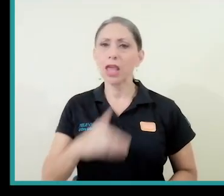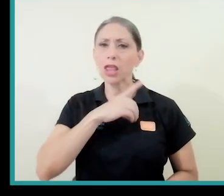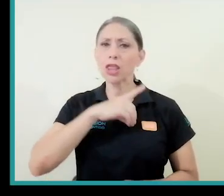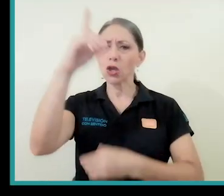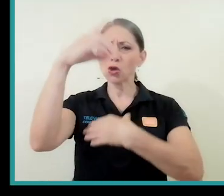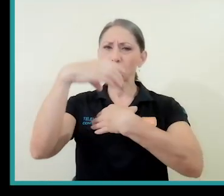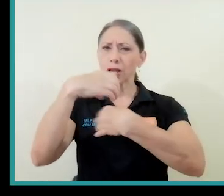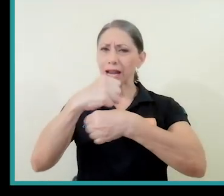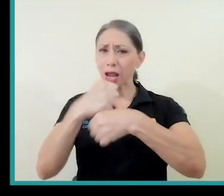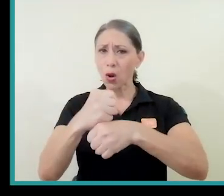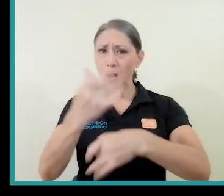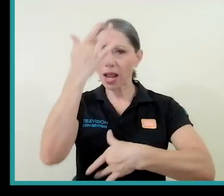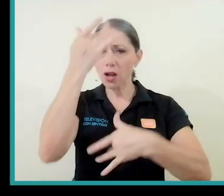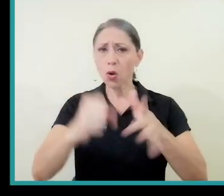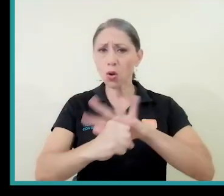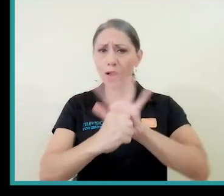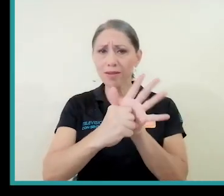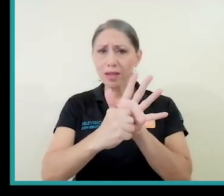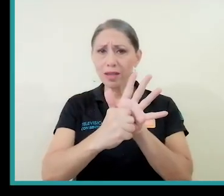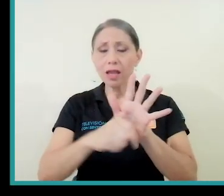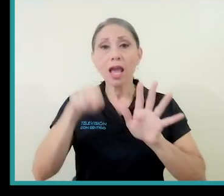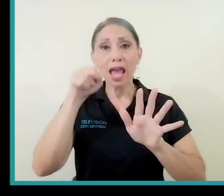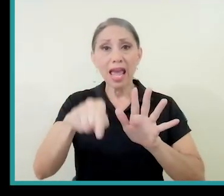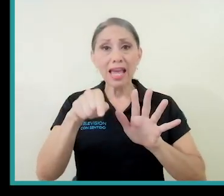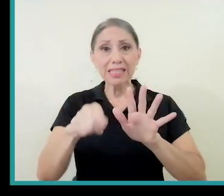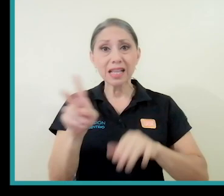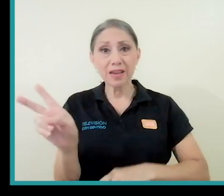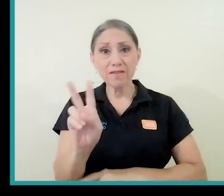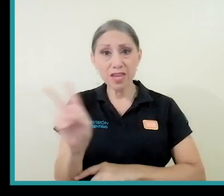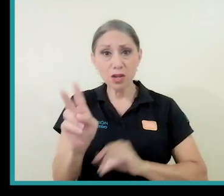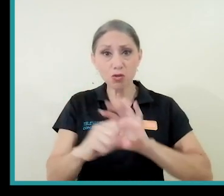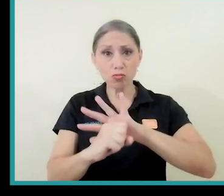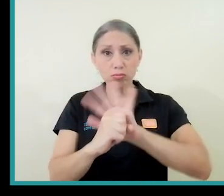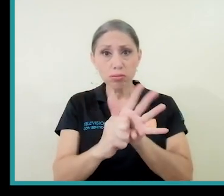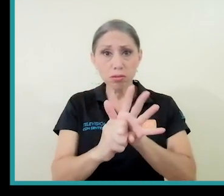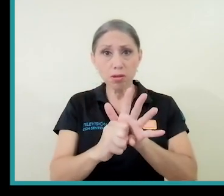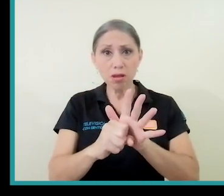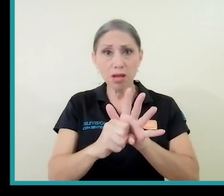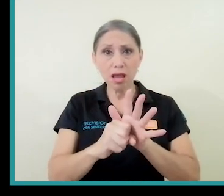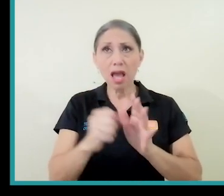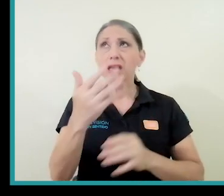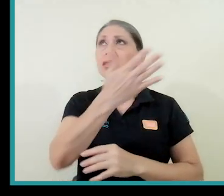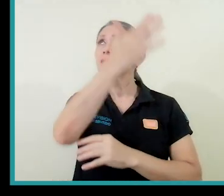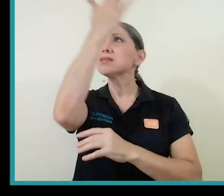Dios creó el coronavirus. ¿Este virus es una señal del cielo?